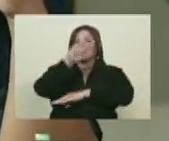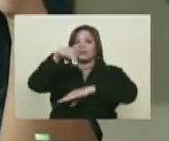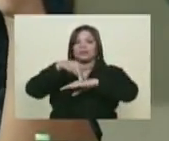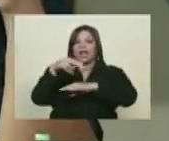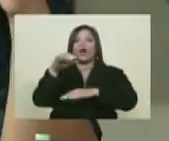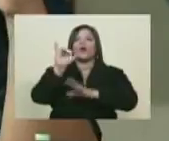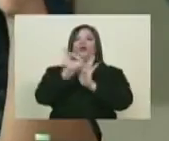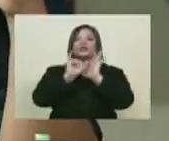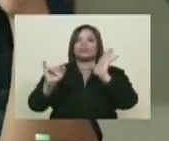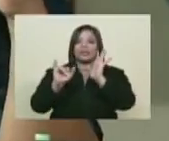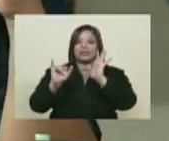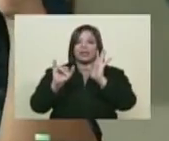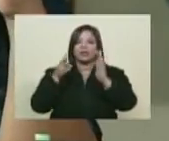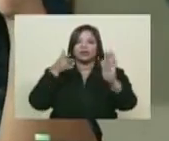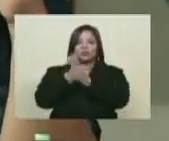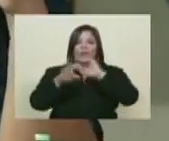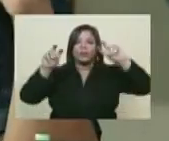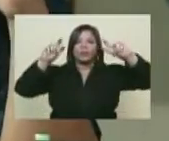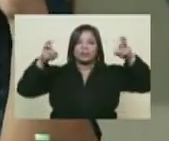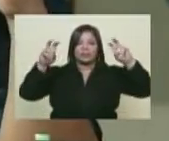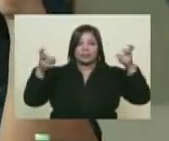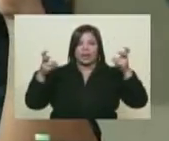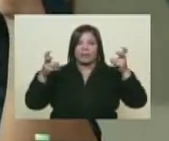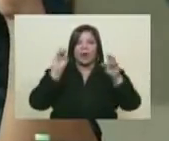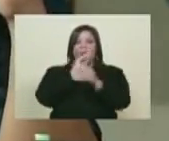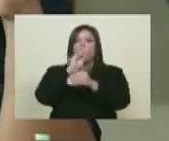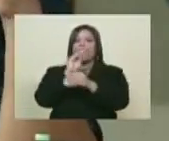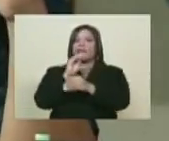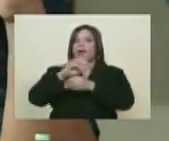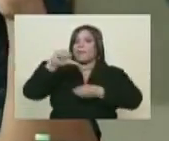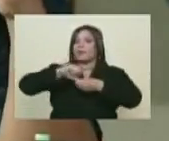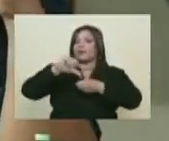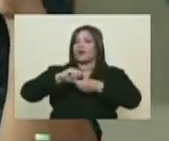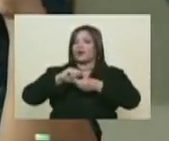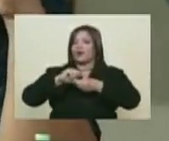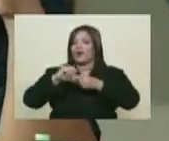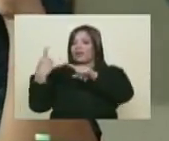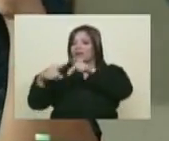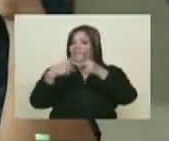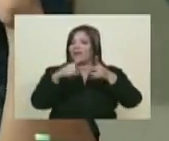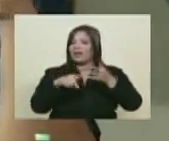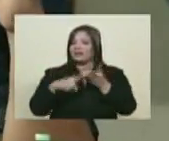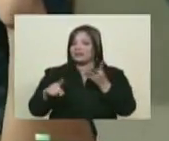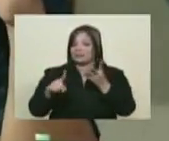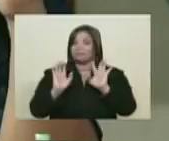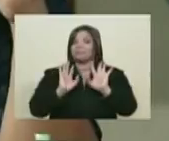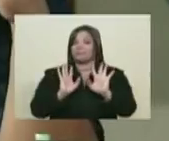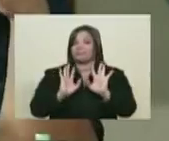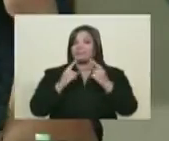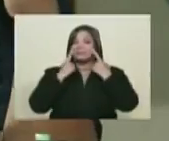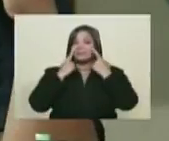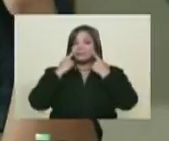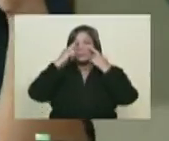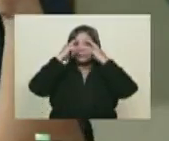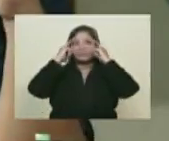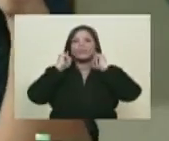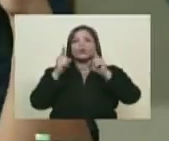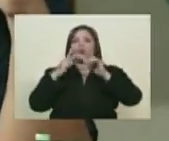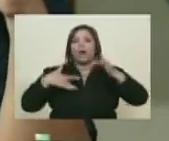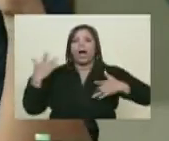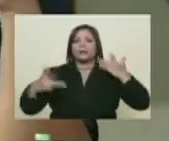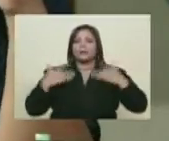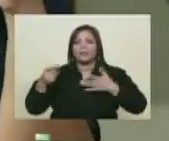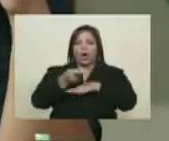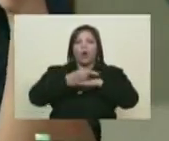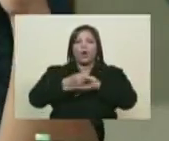Constituyente en torno a lo que debe ser el cuidado del petróleo, su diversificación. Mira, Ernesto, tú que andas en actividades de